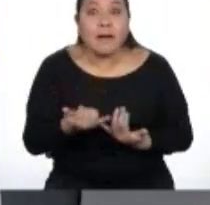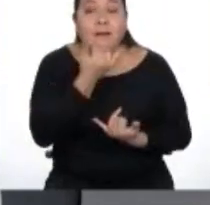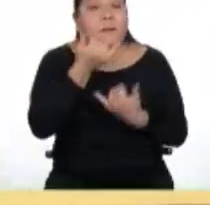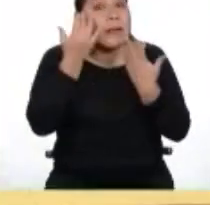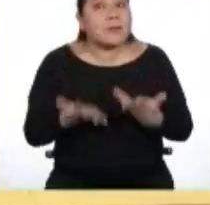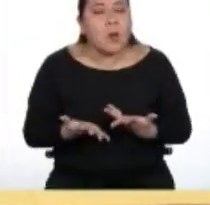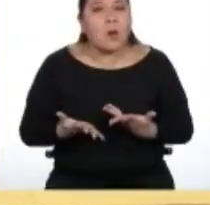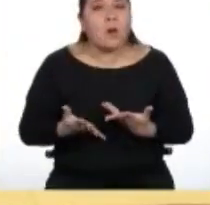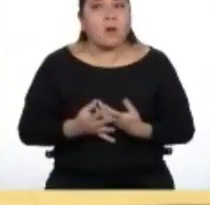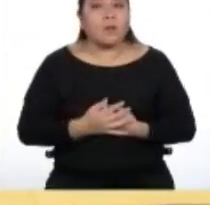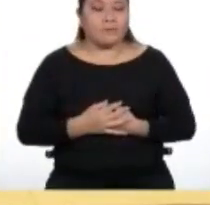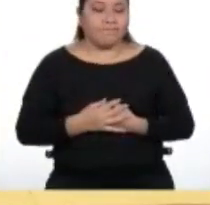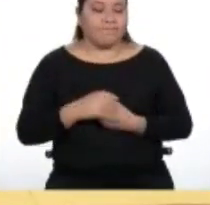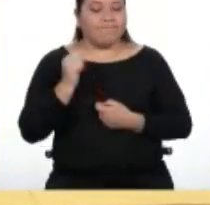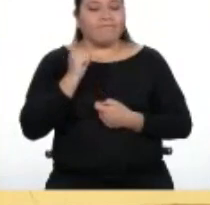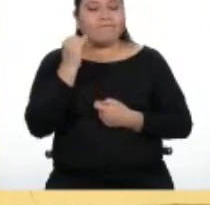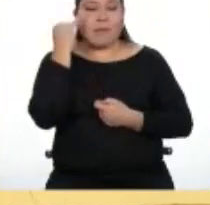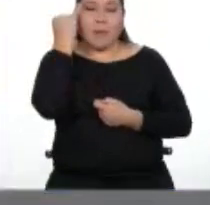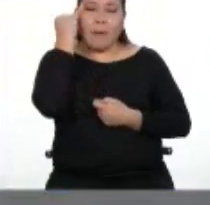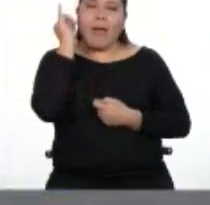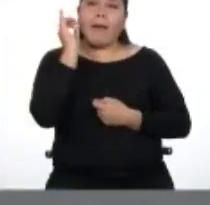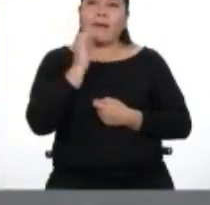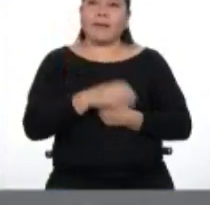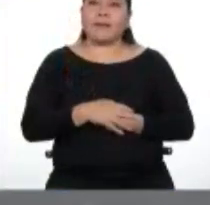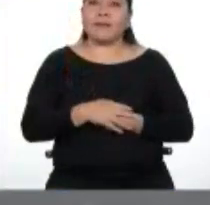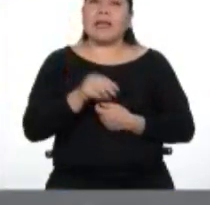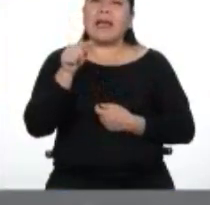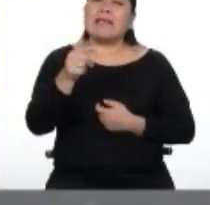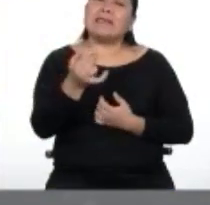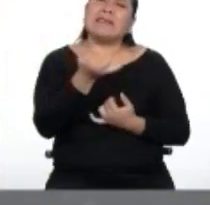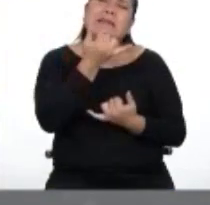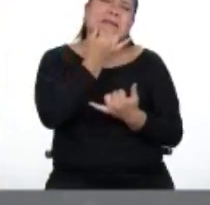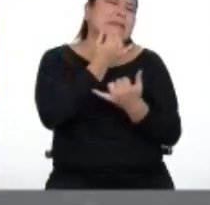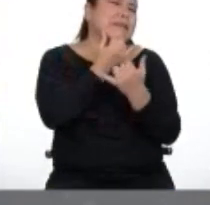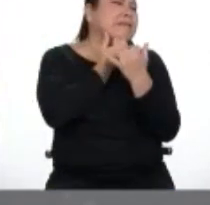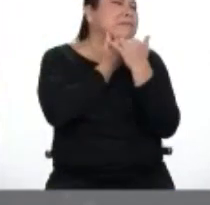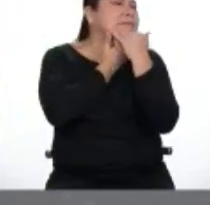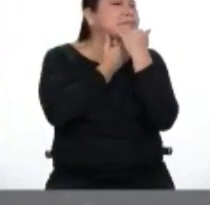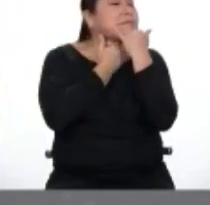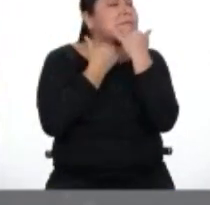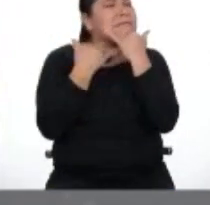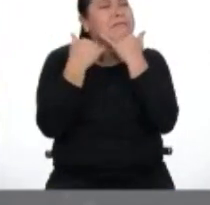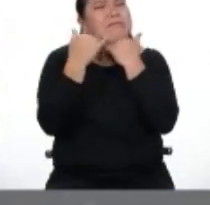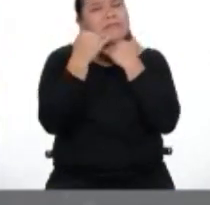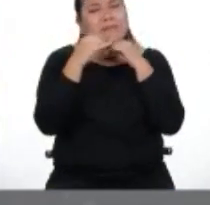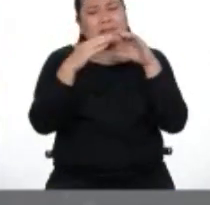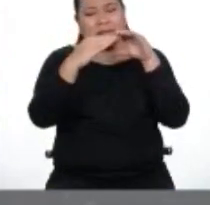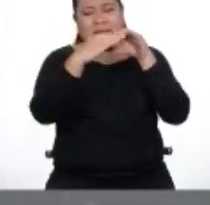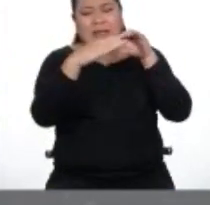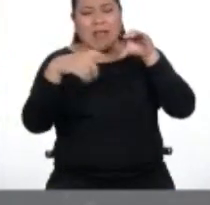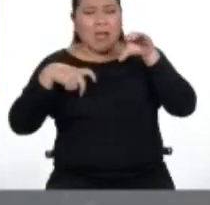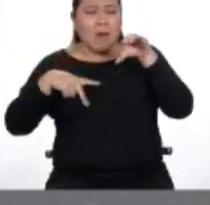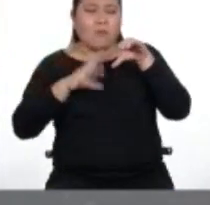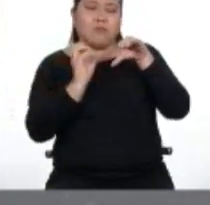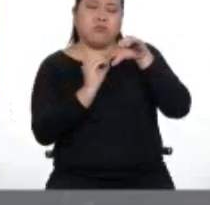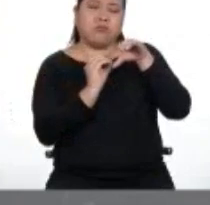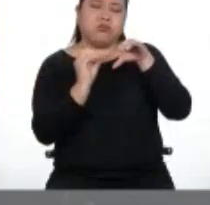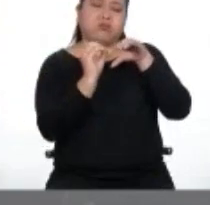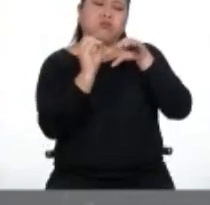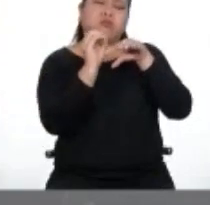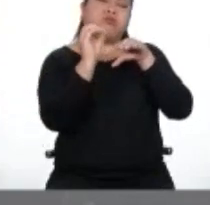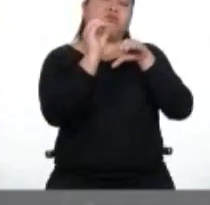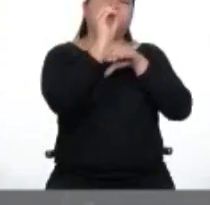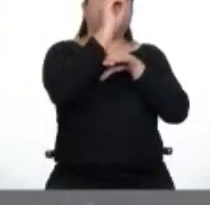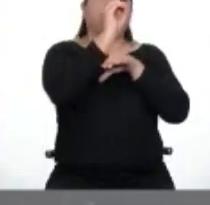eso, profesora? Me imagino. ¡Falló! ¡Falló el penal! Lo tiró a las nubes, arriba, cuando era